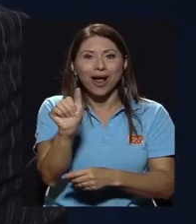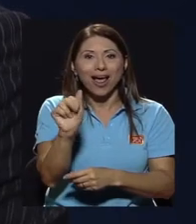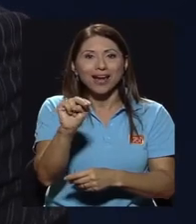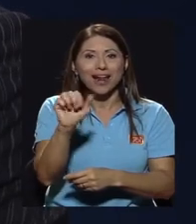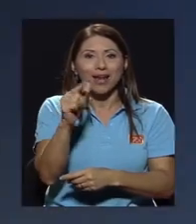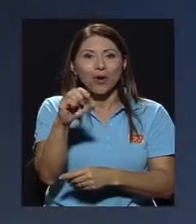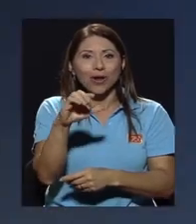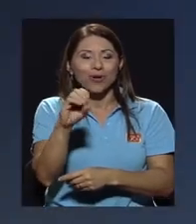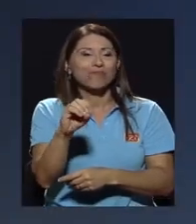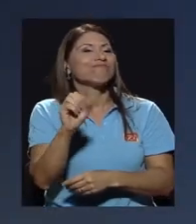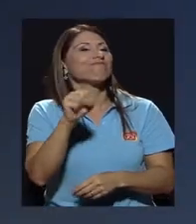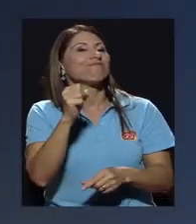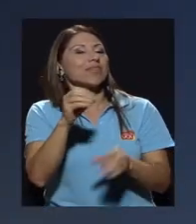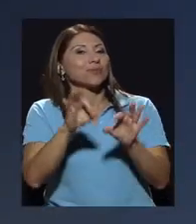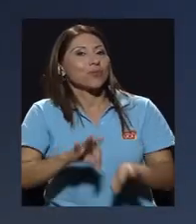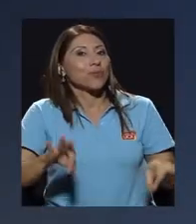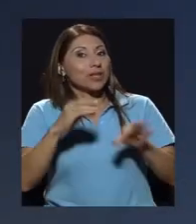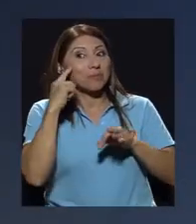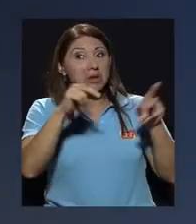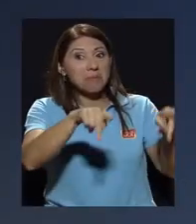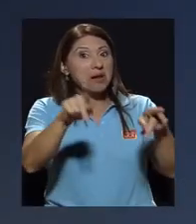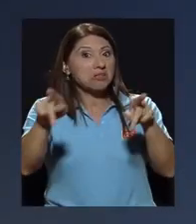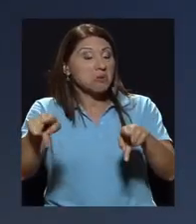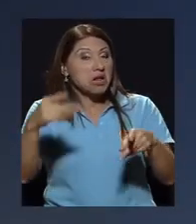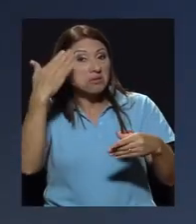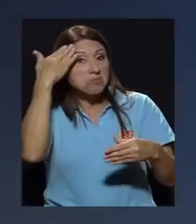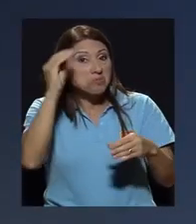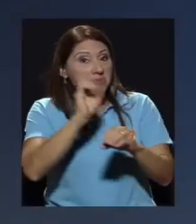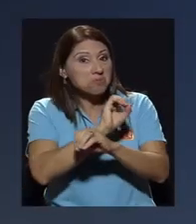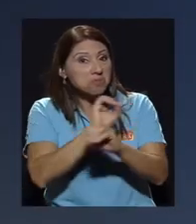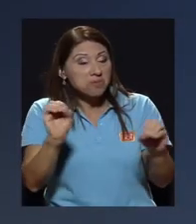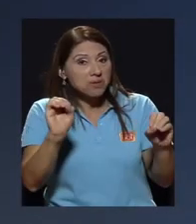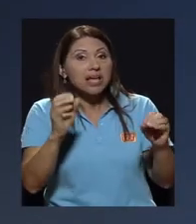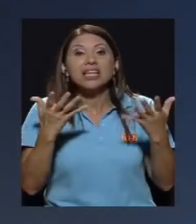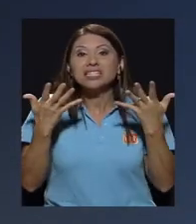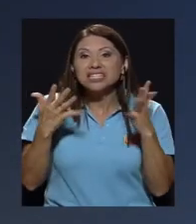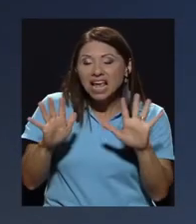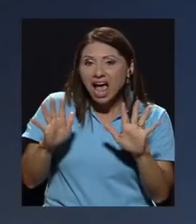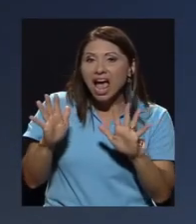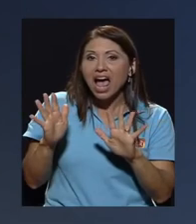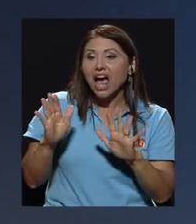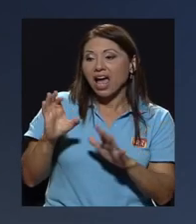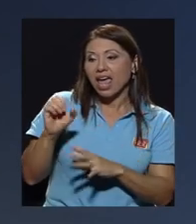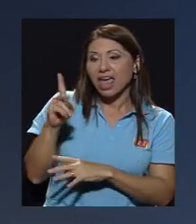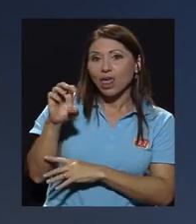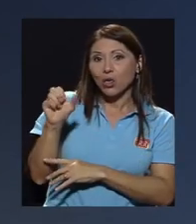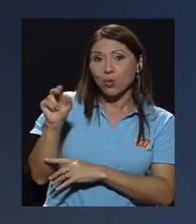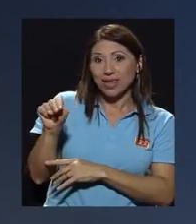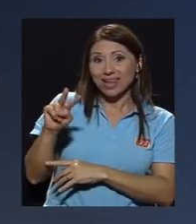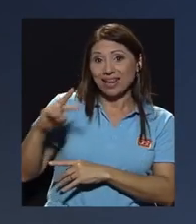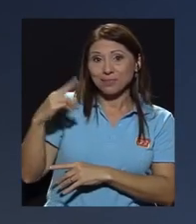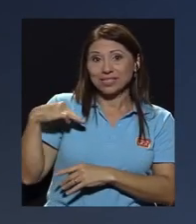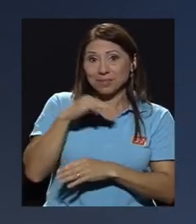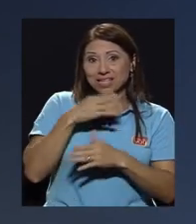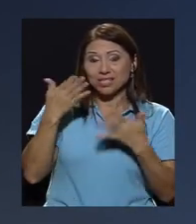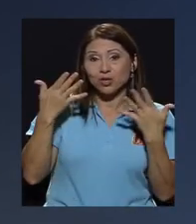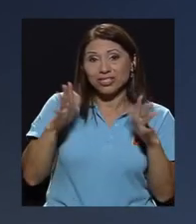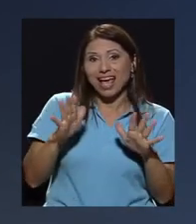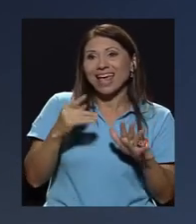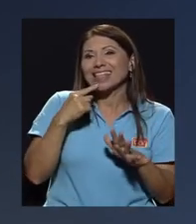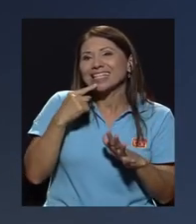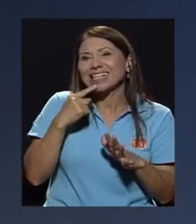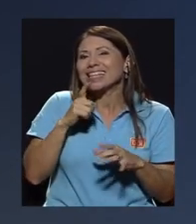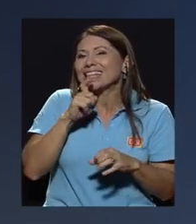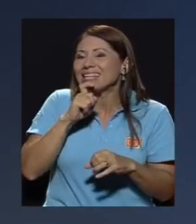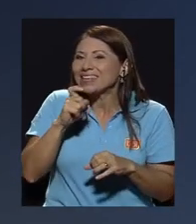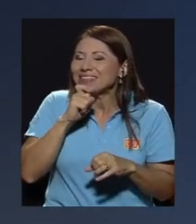ciudadanía no está informada en cuanto a bueno ya se han dado claros por parte de don Edwin el ministro que está muy